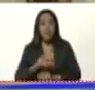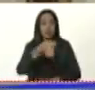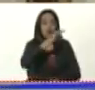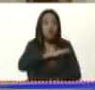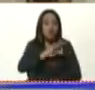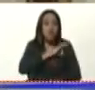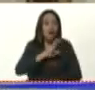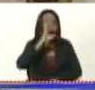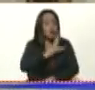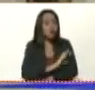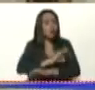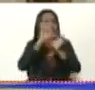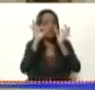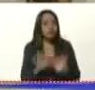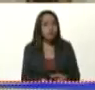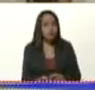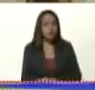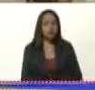se discipline.